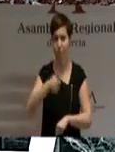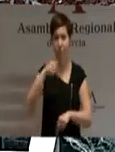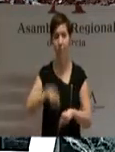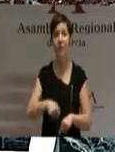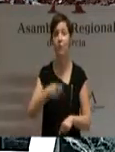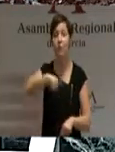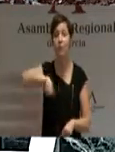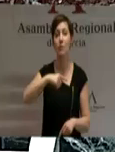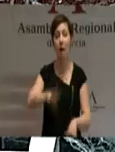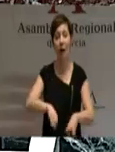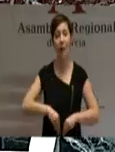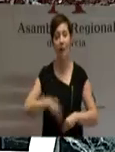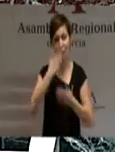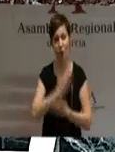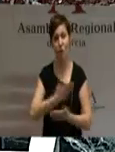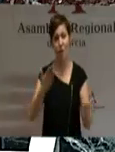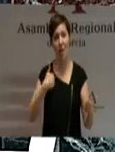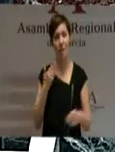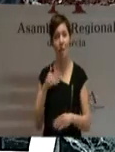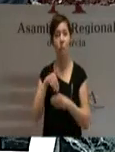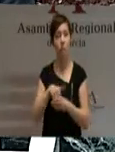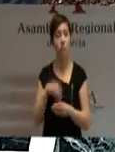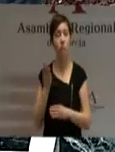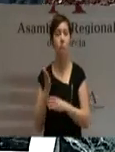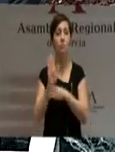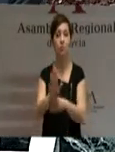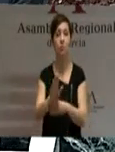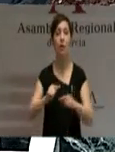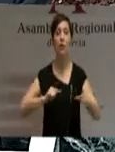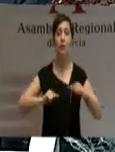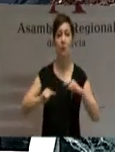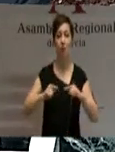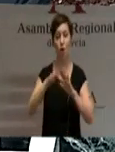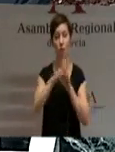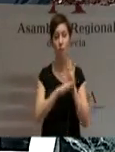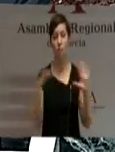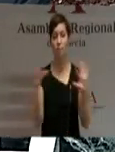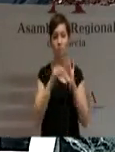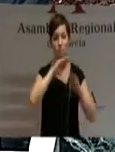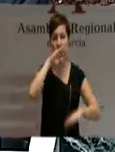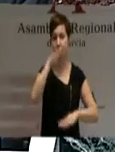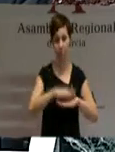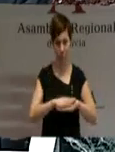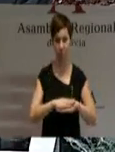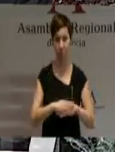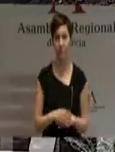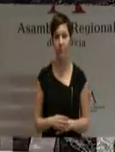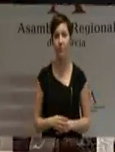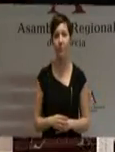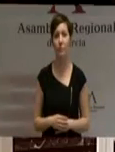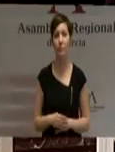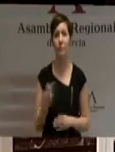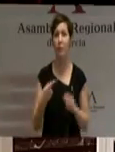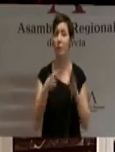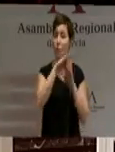confianza preceptiva de esta Cámara, dirigiré mi Gobierno en base a ese programa, pero enriqueciéndolo